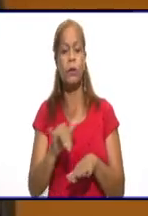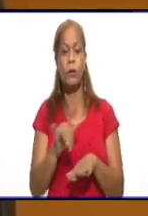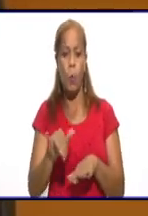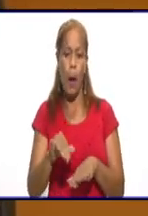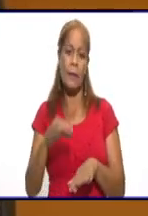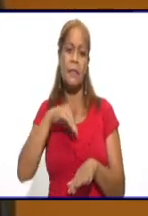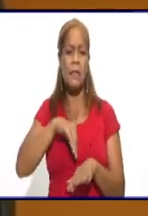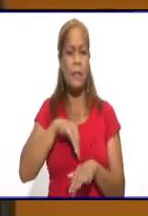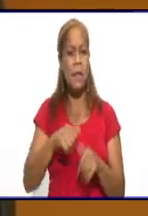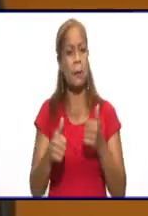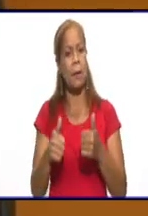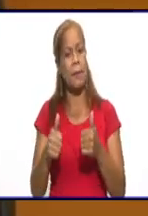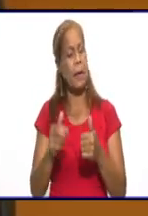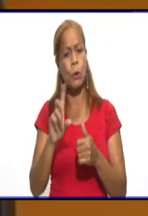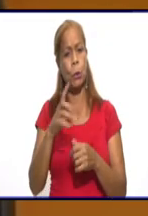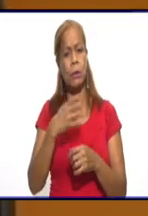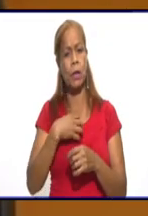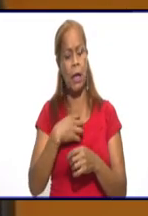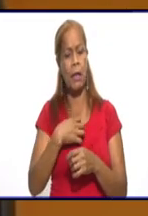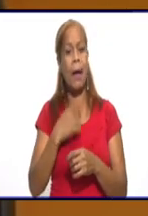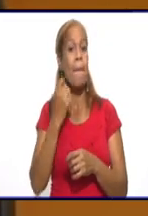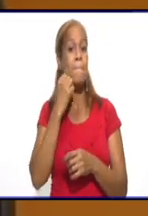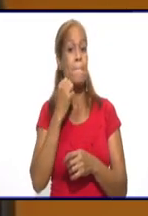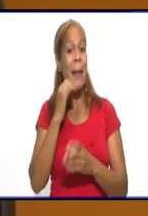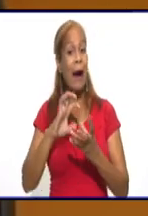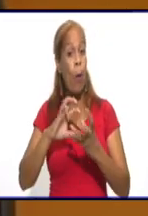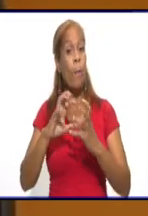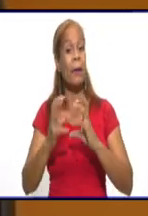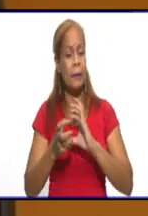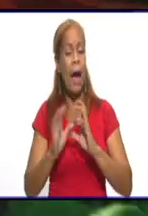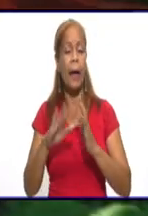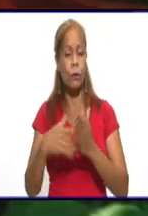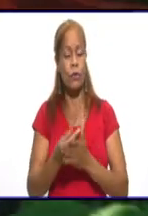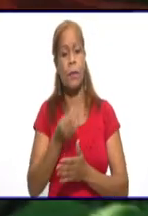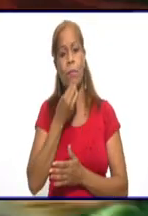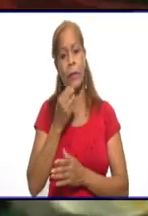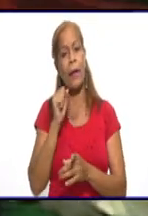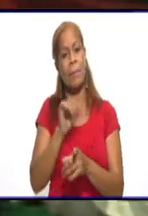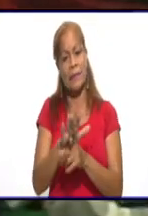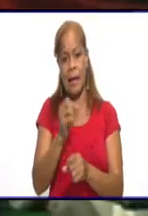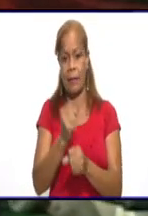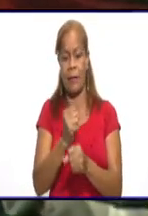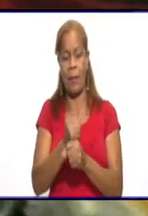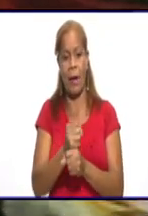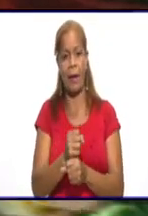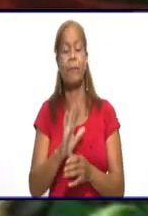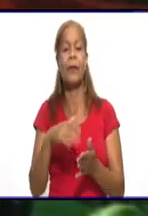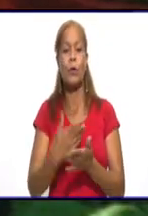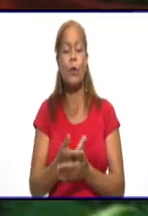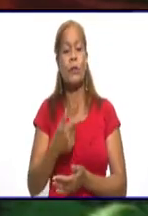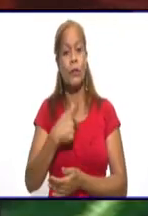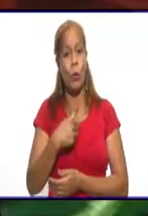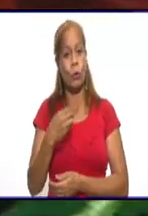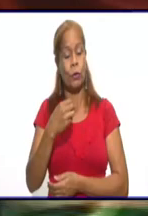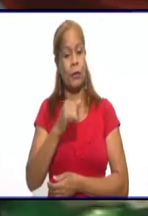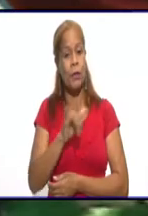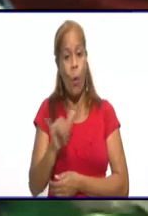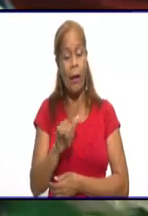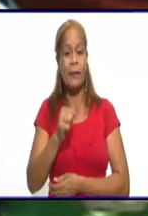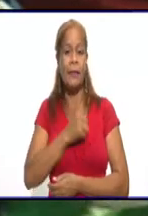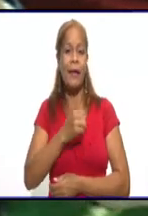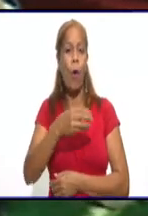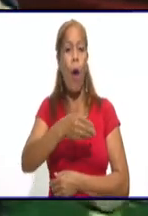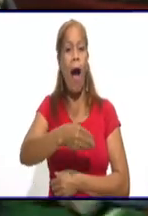y no tener ninguna otra complejidad, puede incorporarse al trabajo. Gracias, doctora. Yo también quiero aprovechar para